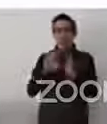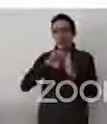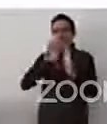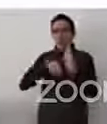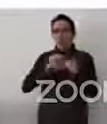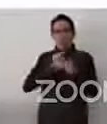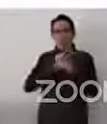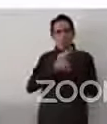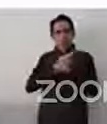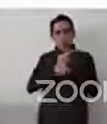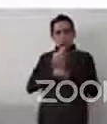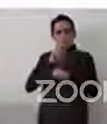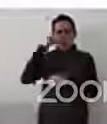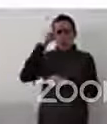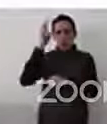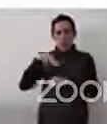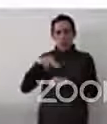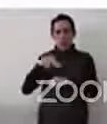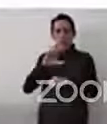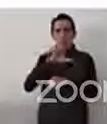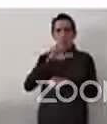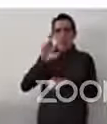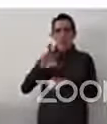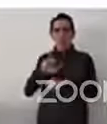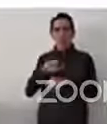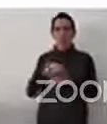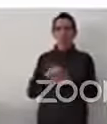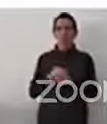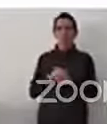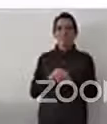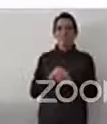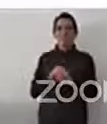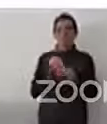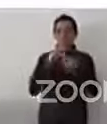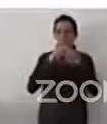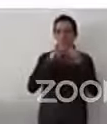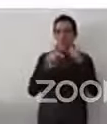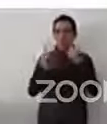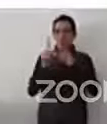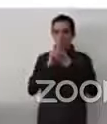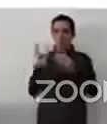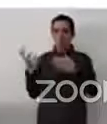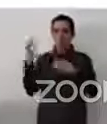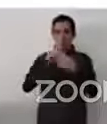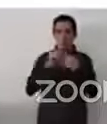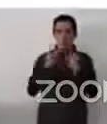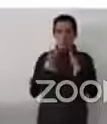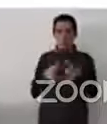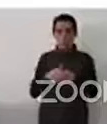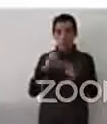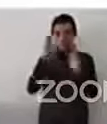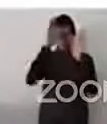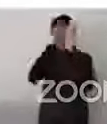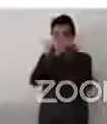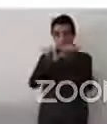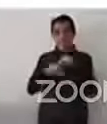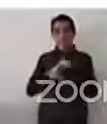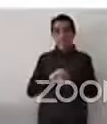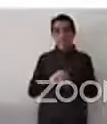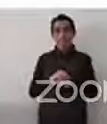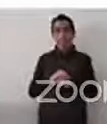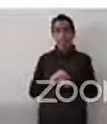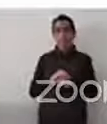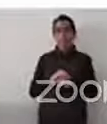Y aquí quiero hacer una pausa porque les comentaba que en el momento de la negociación